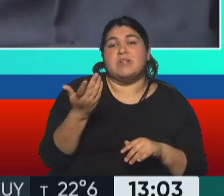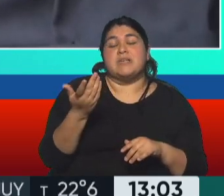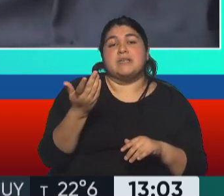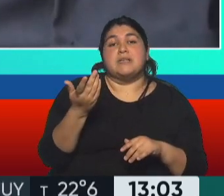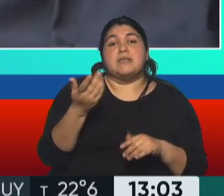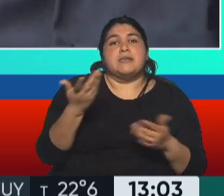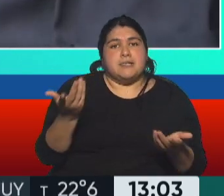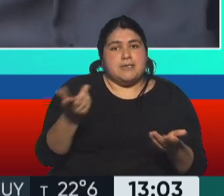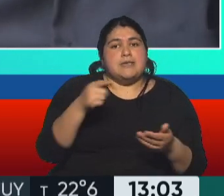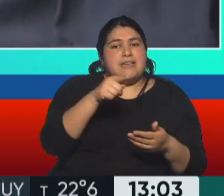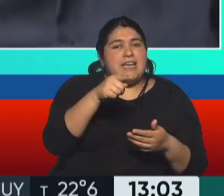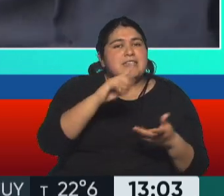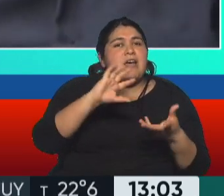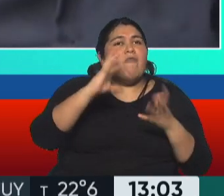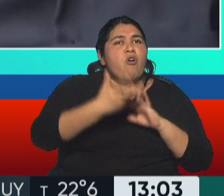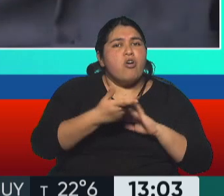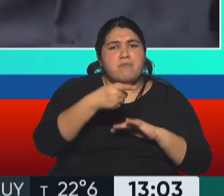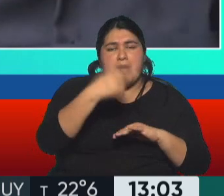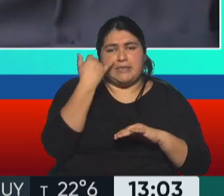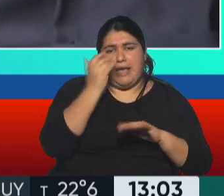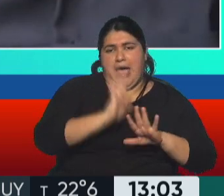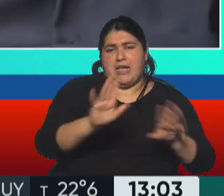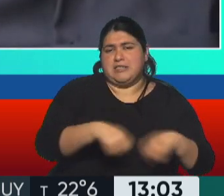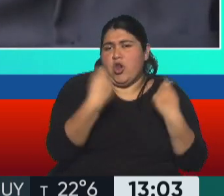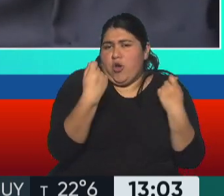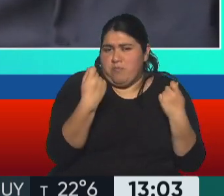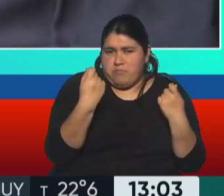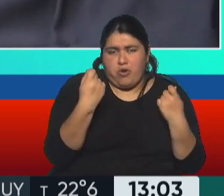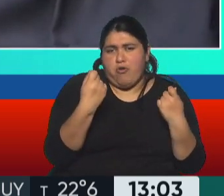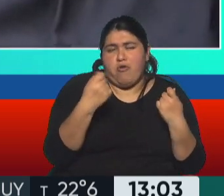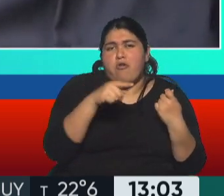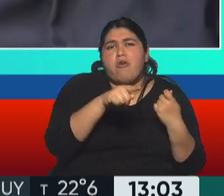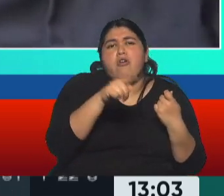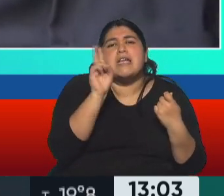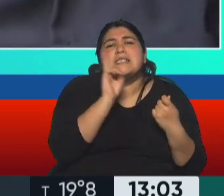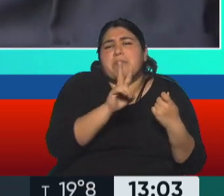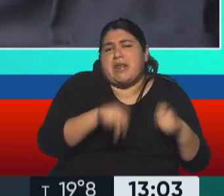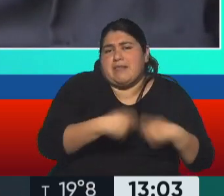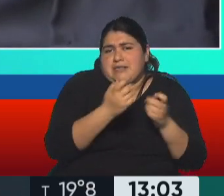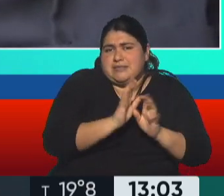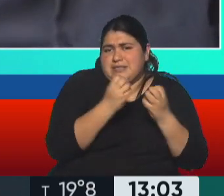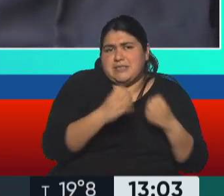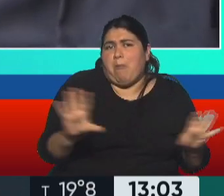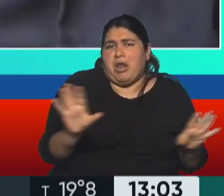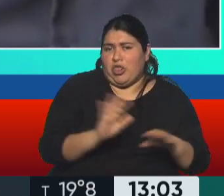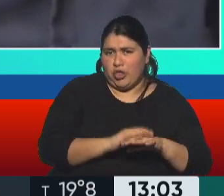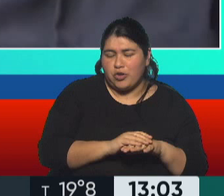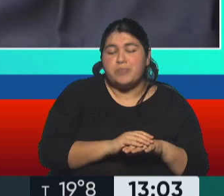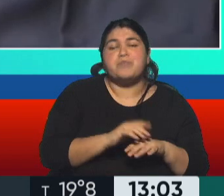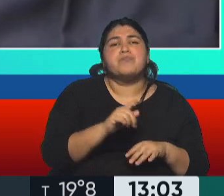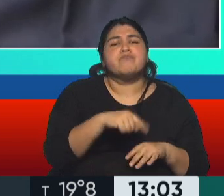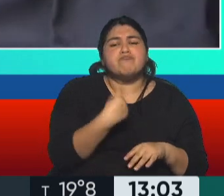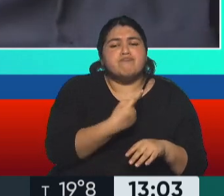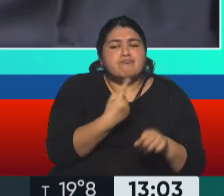esa norma se violó y se perdió completamente. Ya no podemos ser el